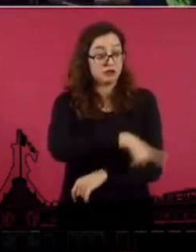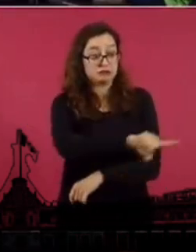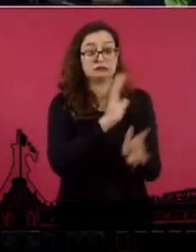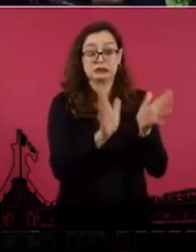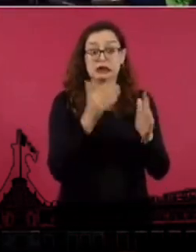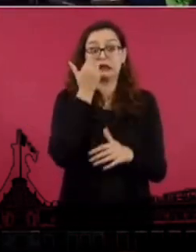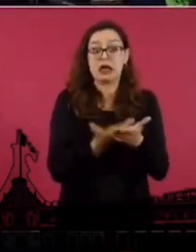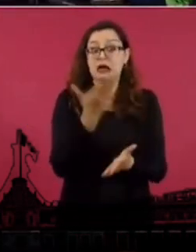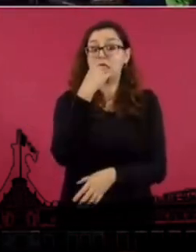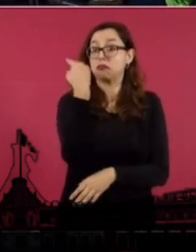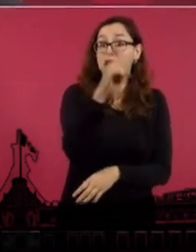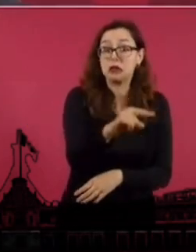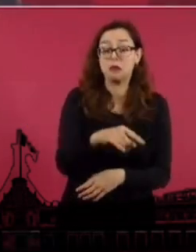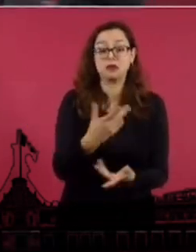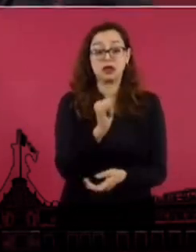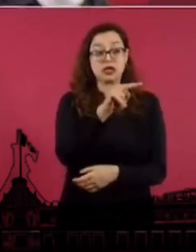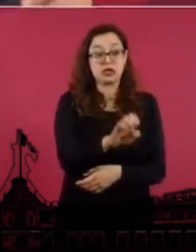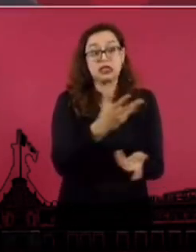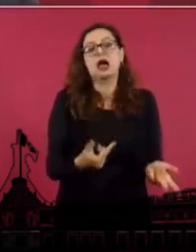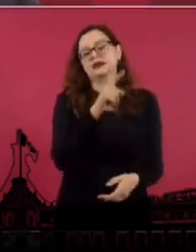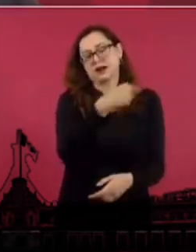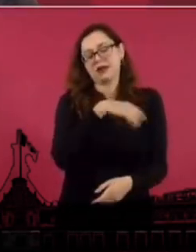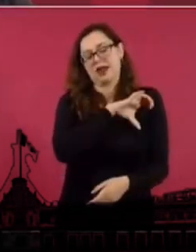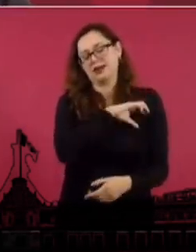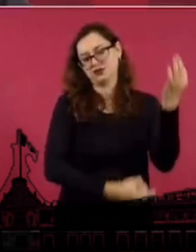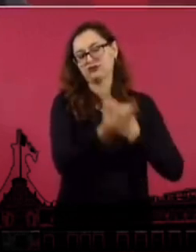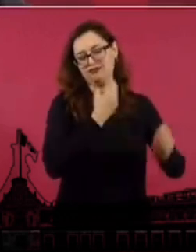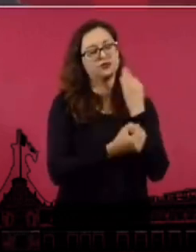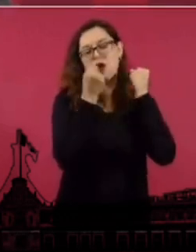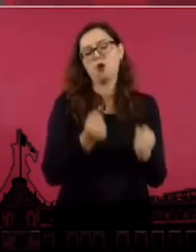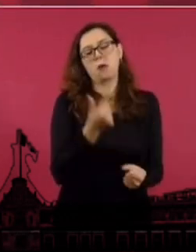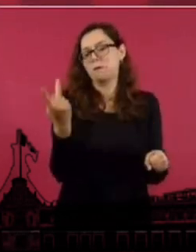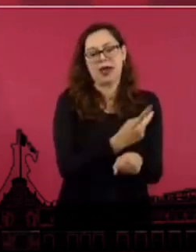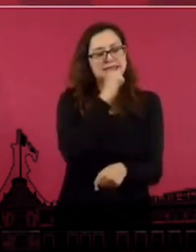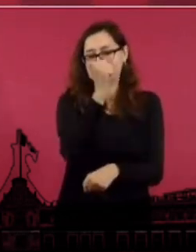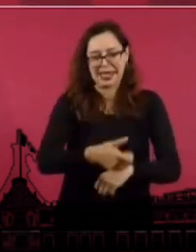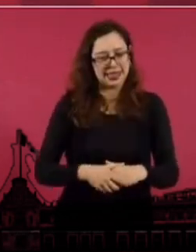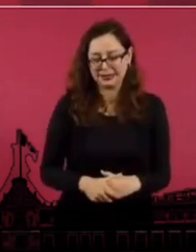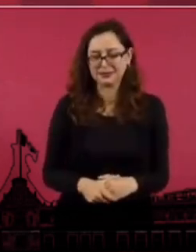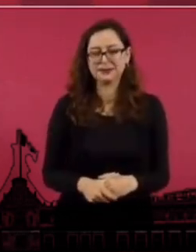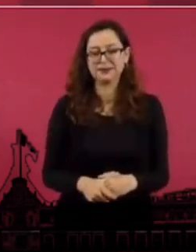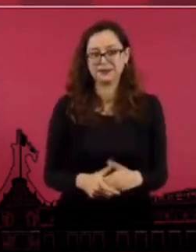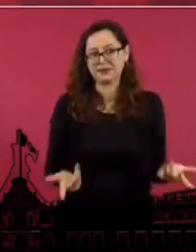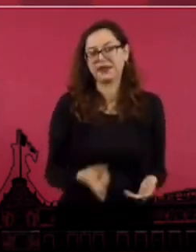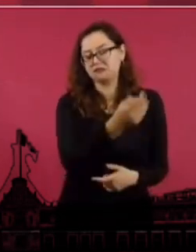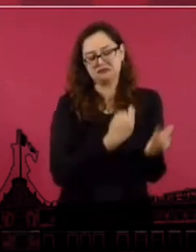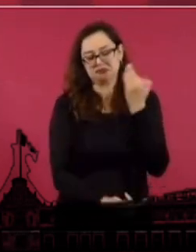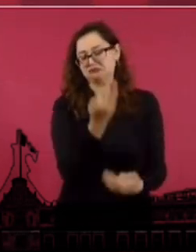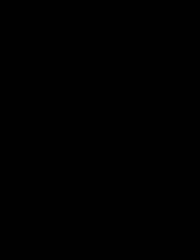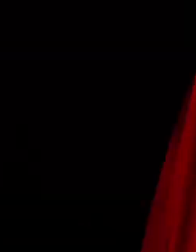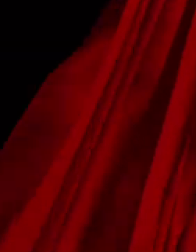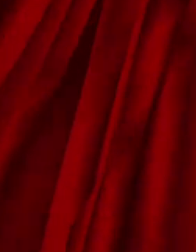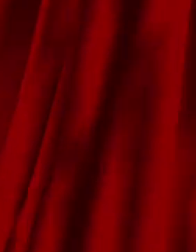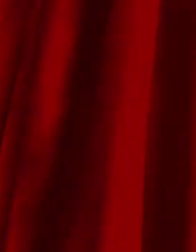denuncia al INE y como nos quieren tanto ahí, siempre nos consideran.